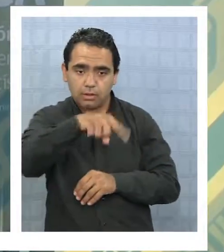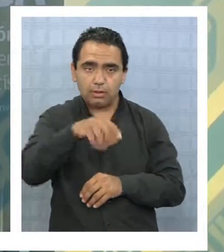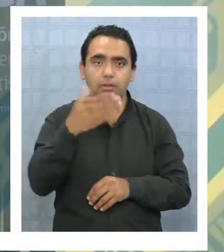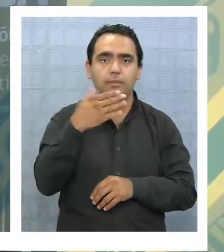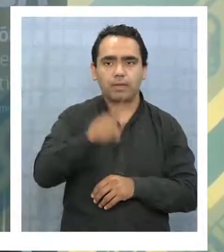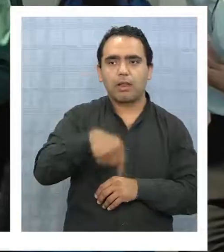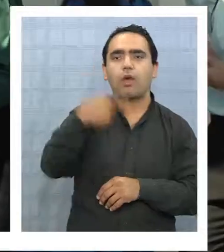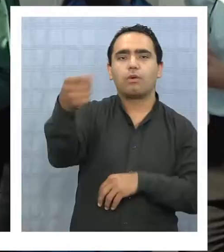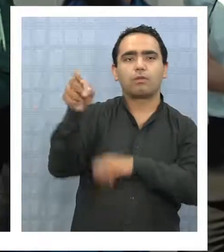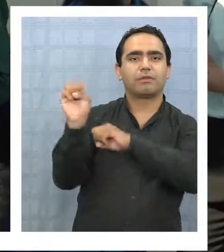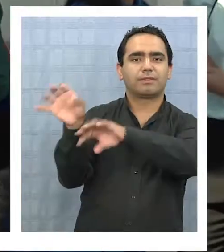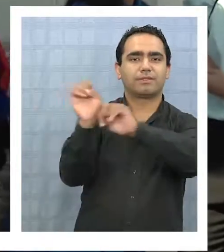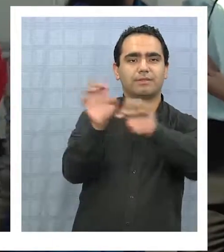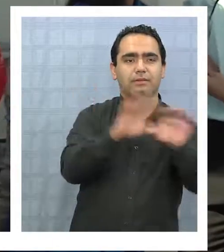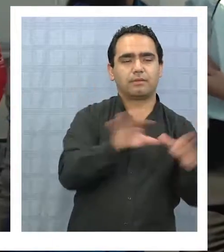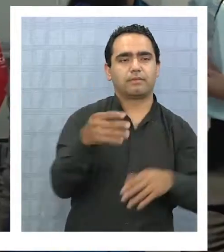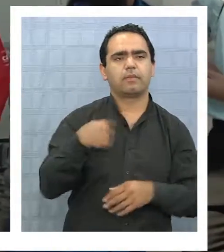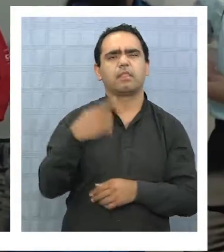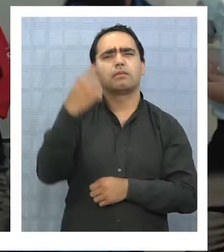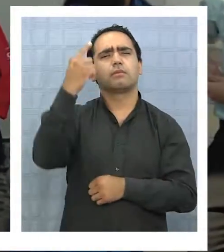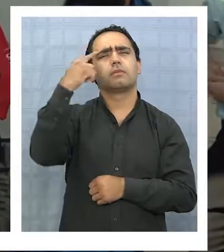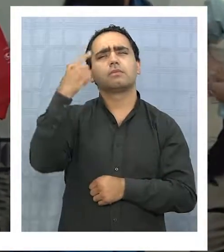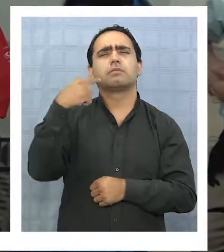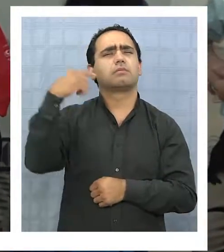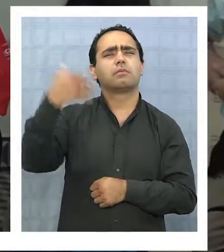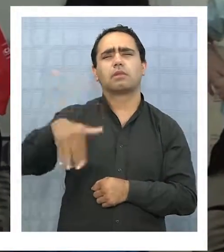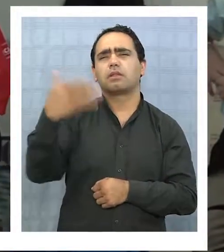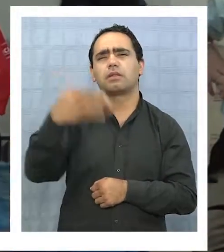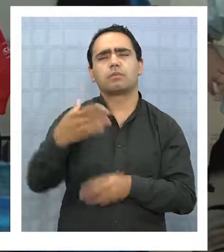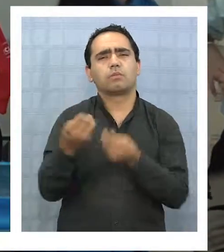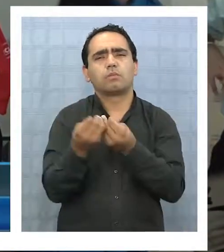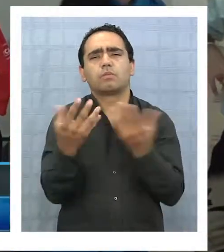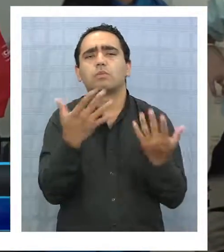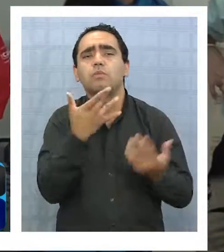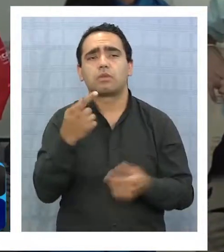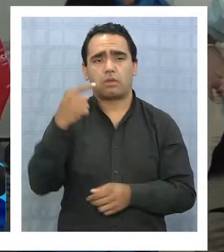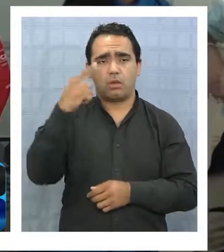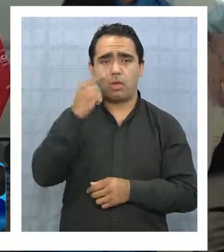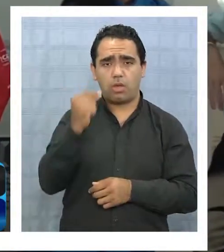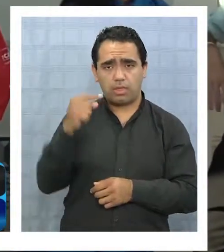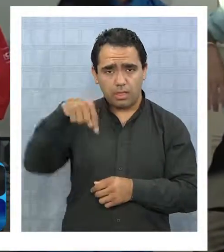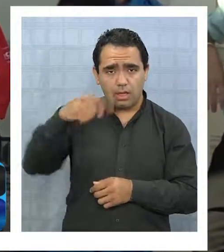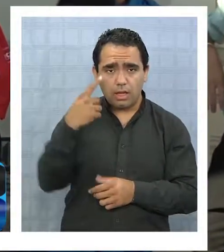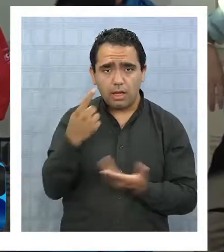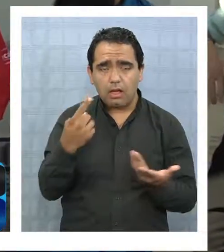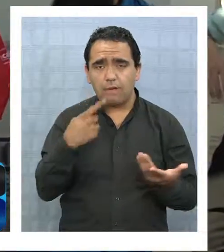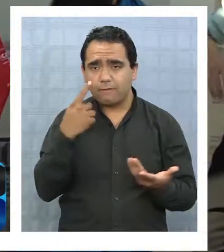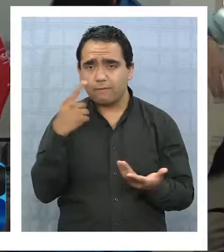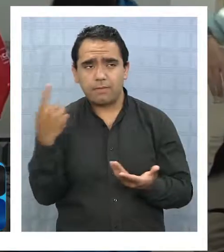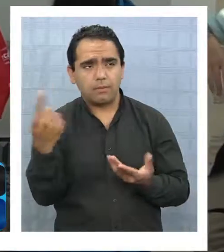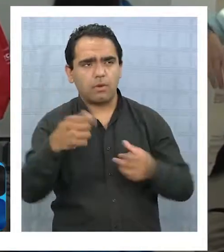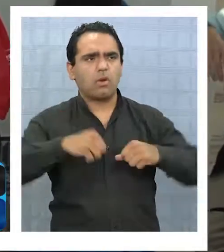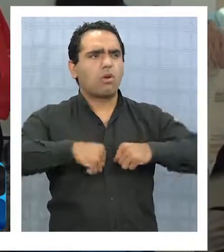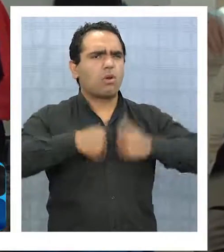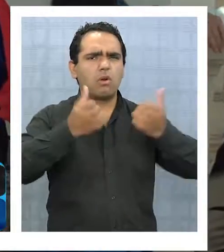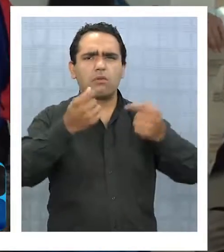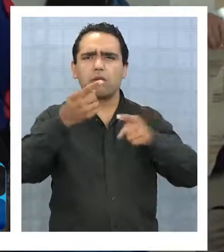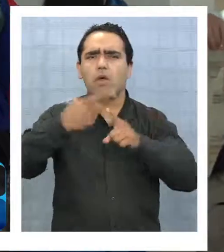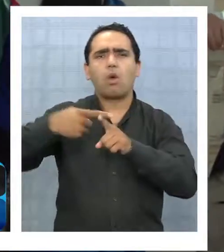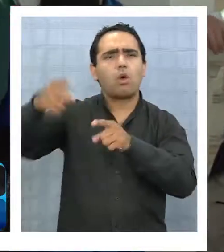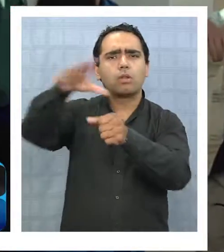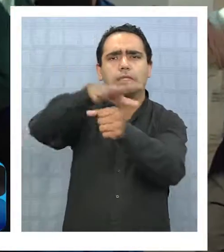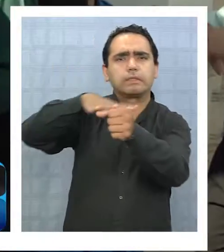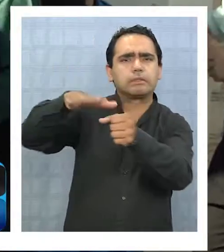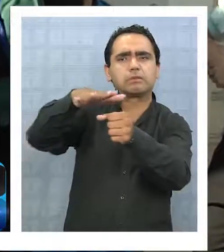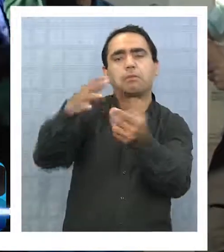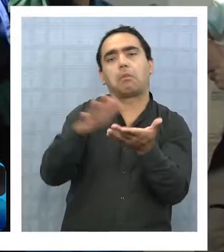una encadera bien. Yo creo que es bastante importante porque hoy en día podemos ver que hay muchos jóvenes que están en otra situación, por ejemplo,